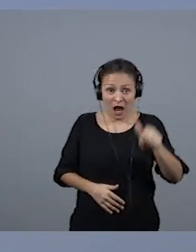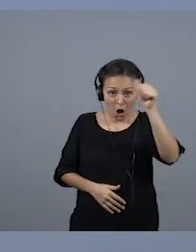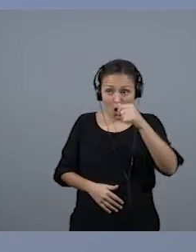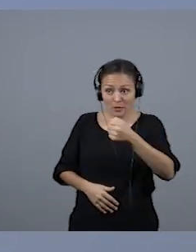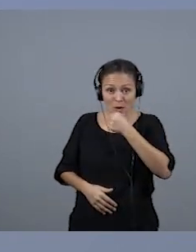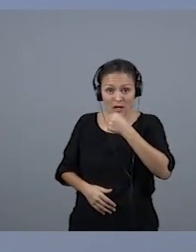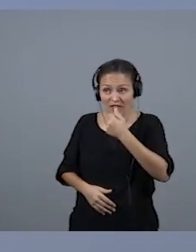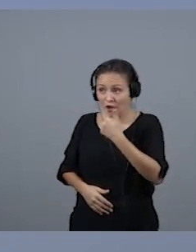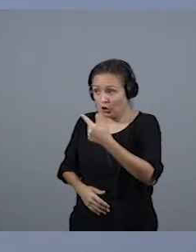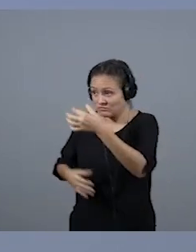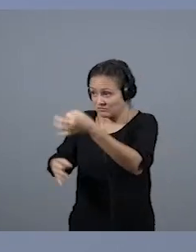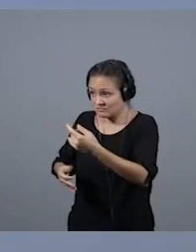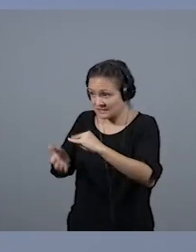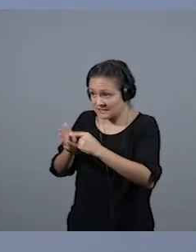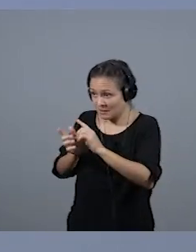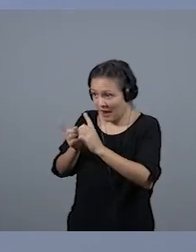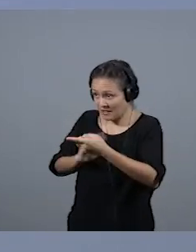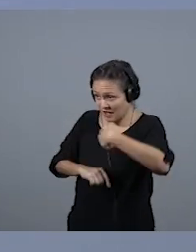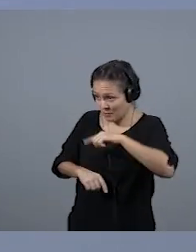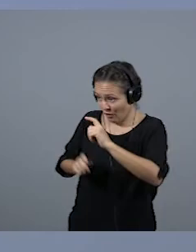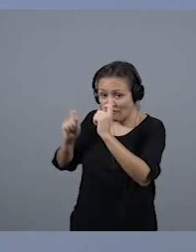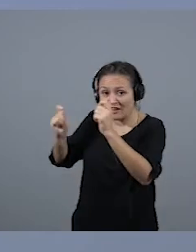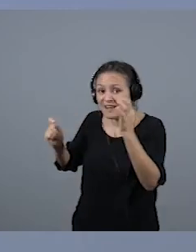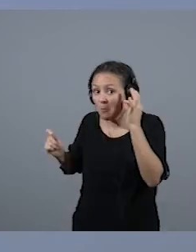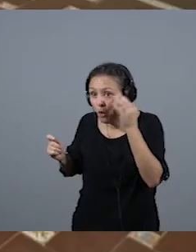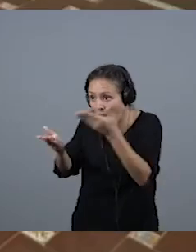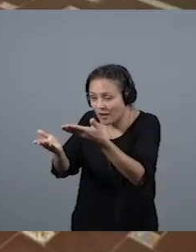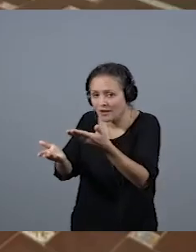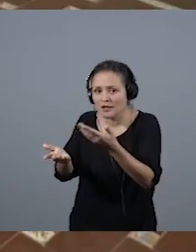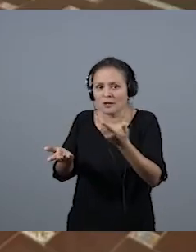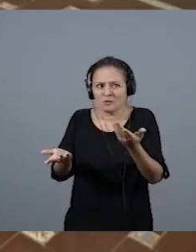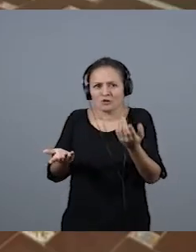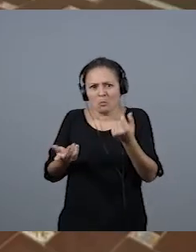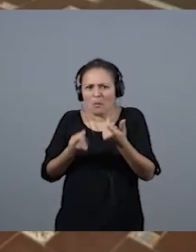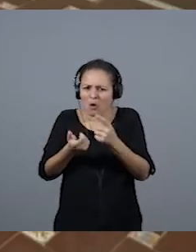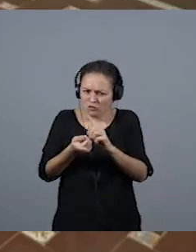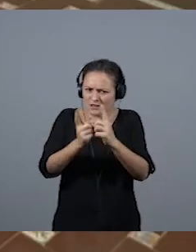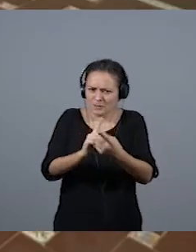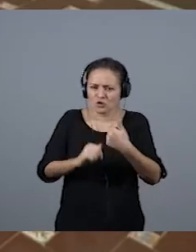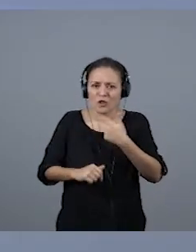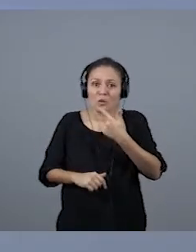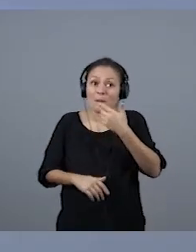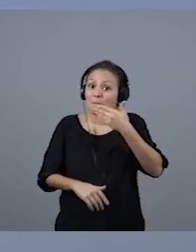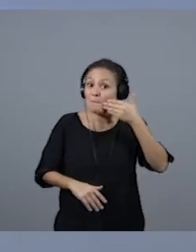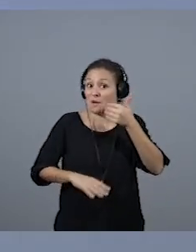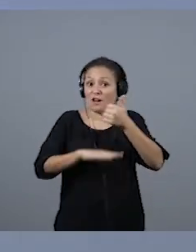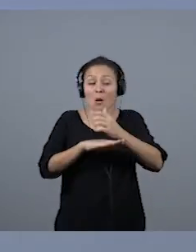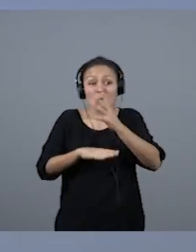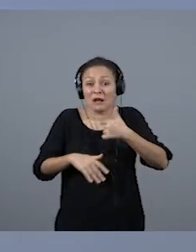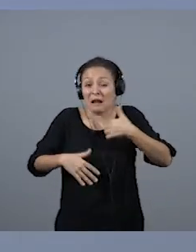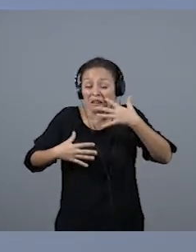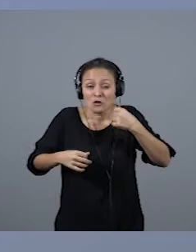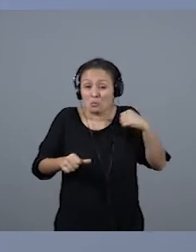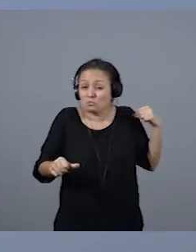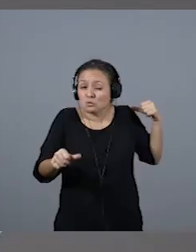que he hecho un cambio de sistema, pero es verdad que hemos ido evolucionando, pero ¿por qué me siento una privilegiada? Porque he sido una inconsciente, durante muchos